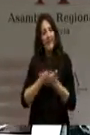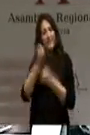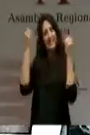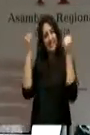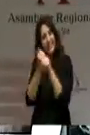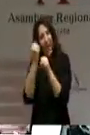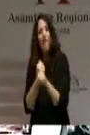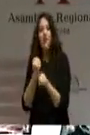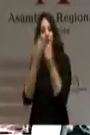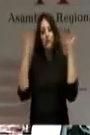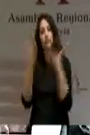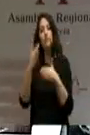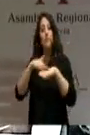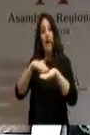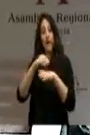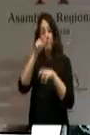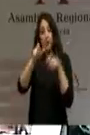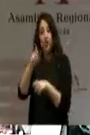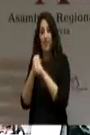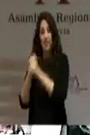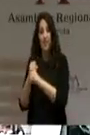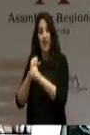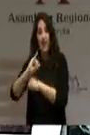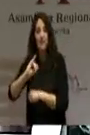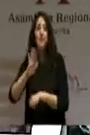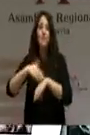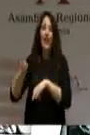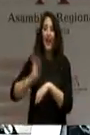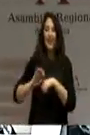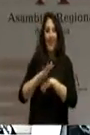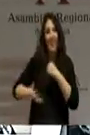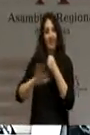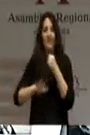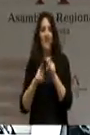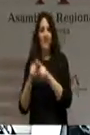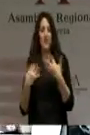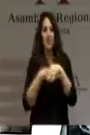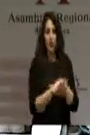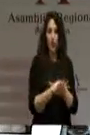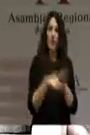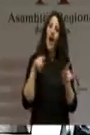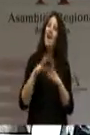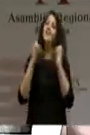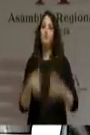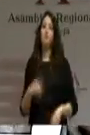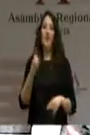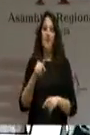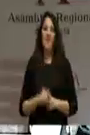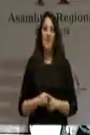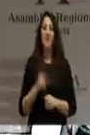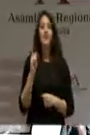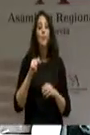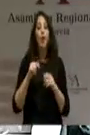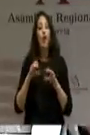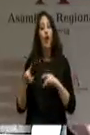para devolver a los dependientes para la renta básica de inserción. Ahí nos podemos encontrar. Lo mismo ocurre con la ordenación del